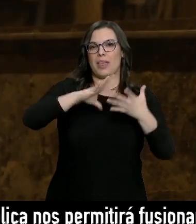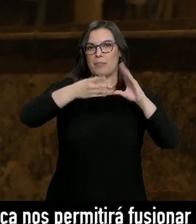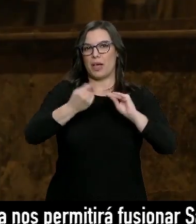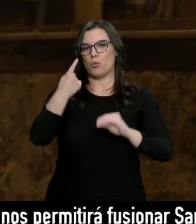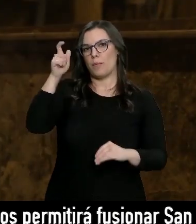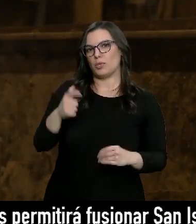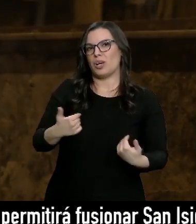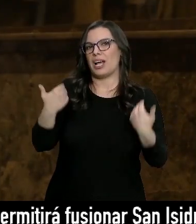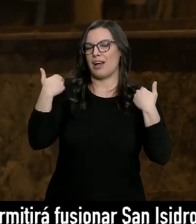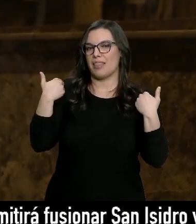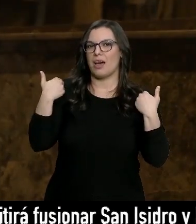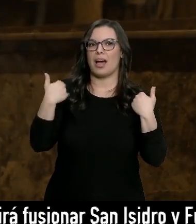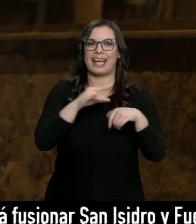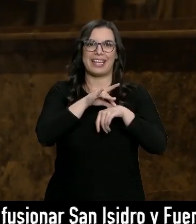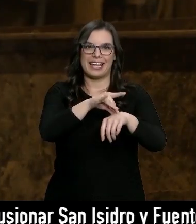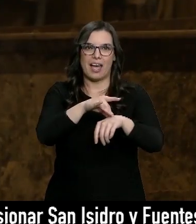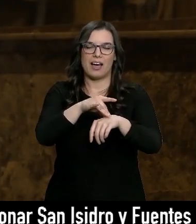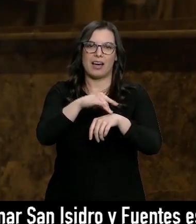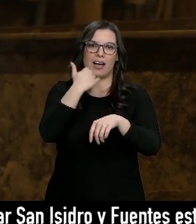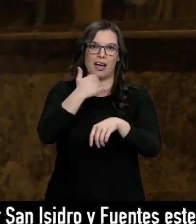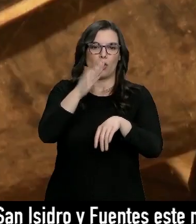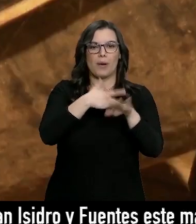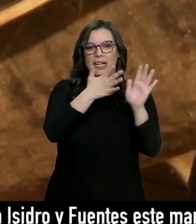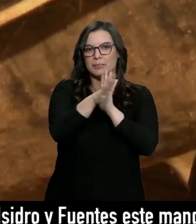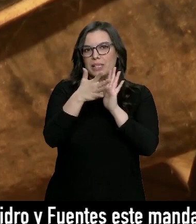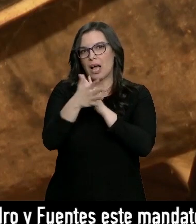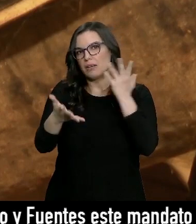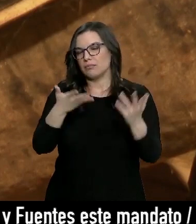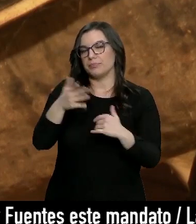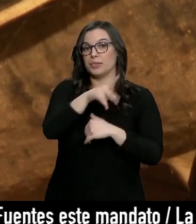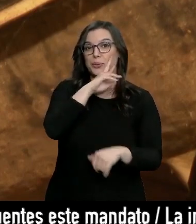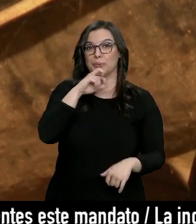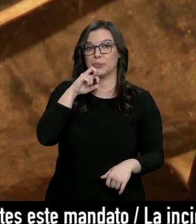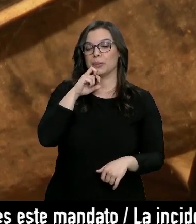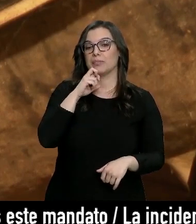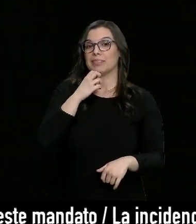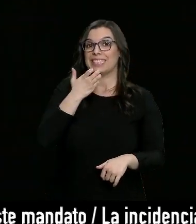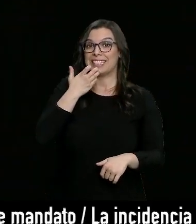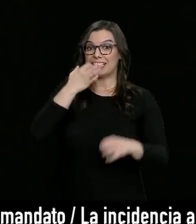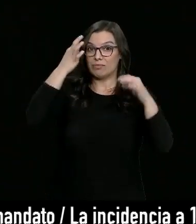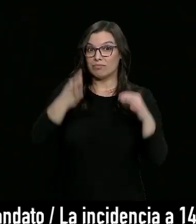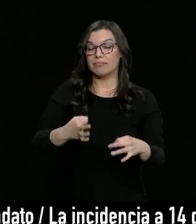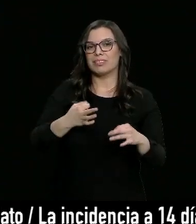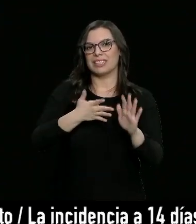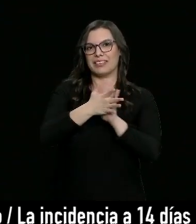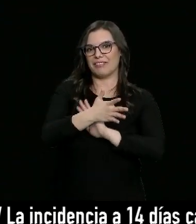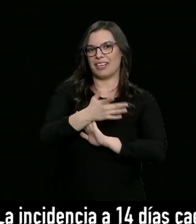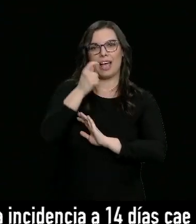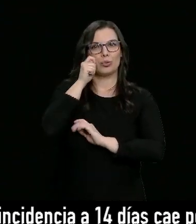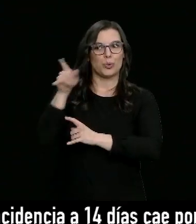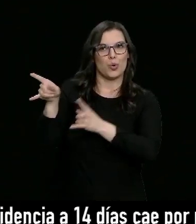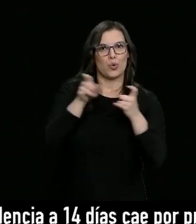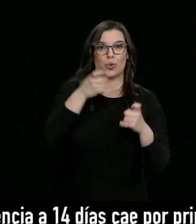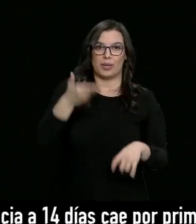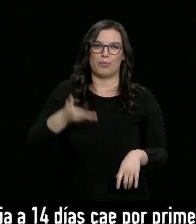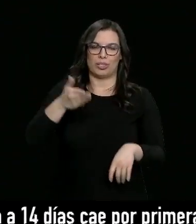una persona encargada, un guía para explicarlo. Una joya que sería un importante atractivo turístico para este pequeño